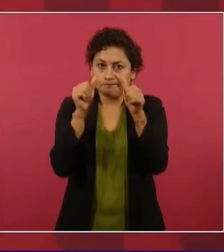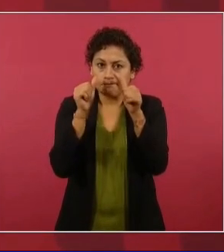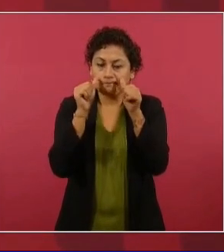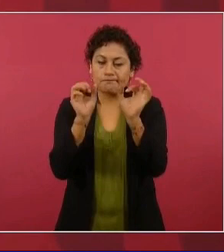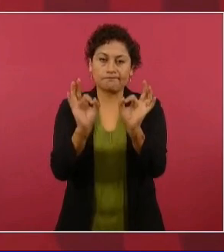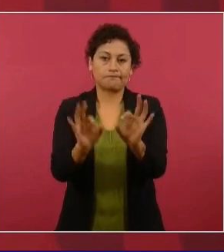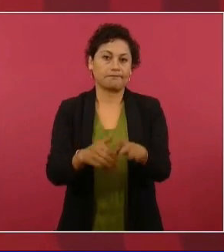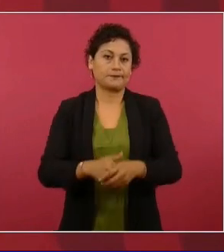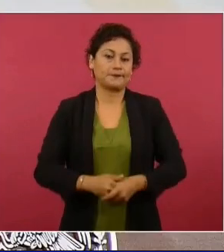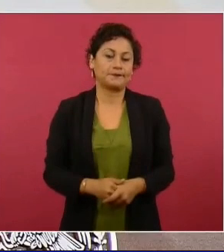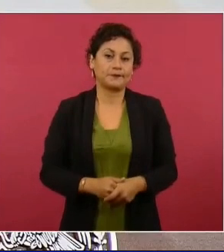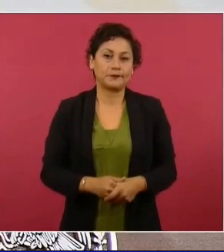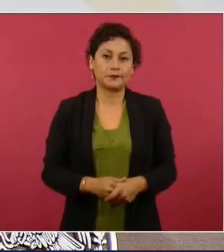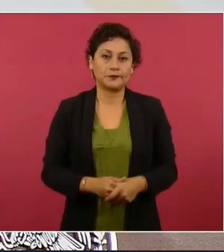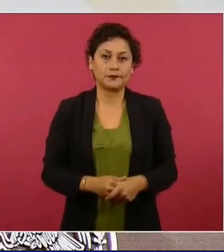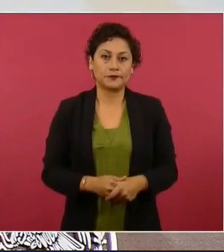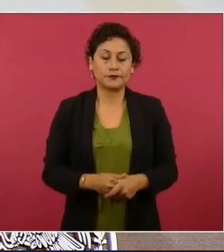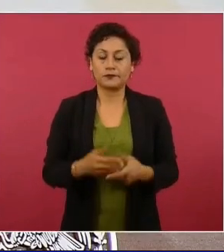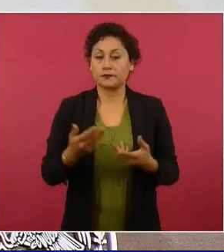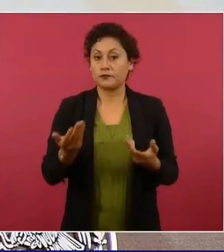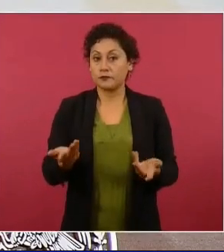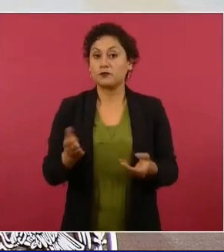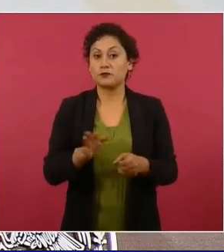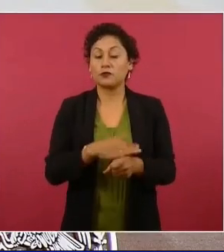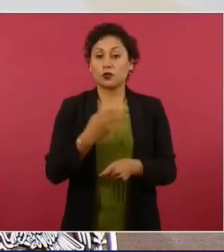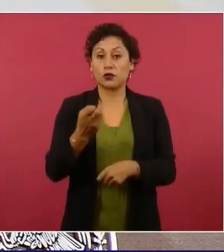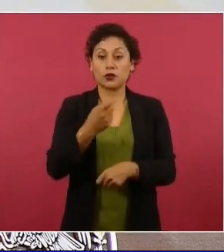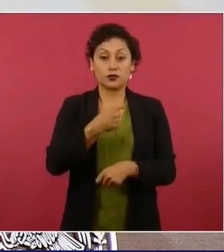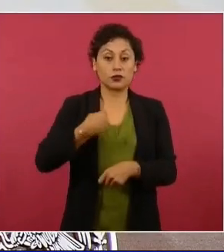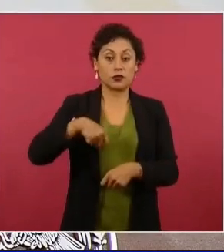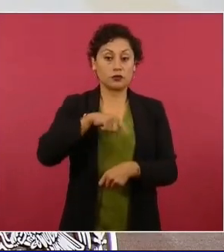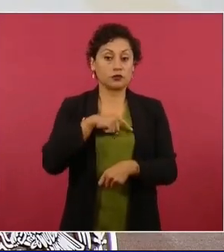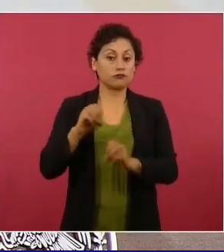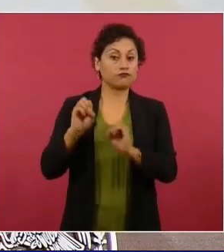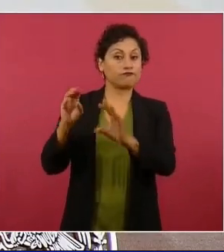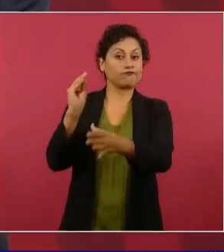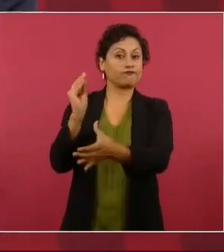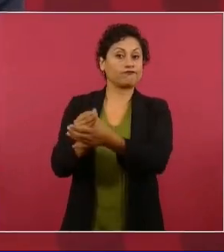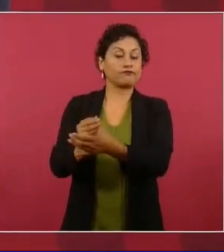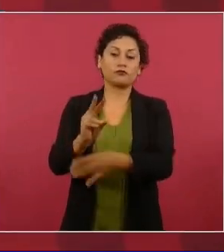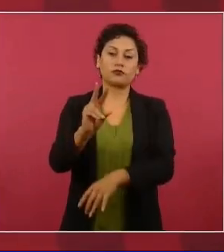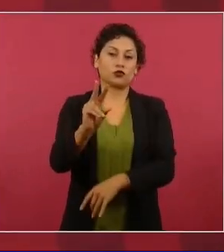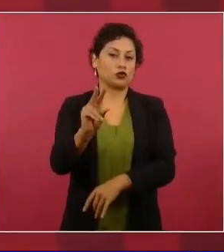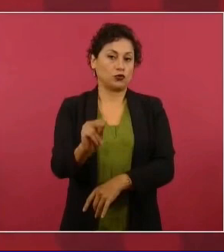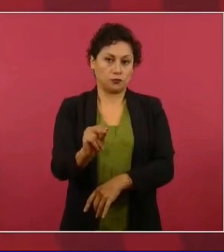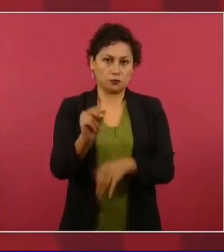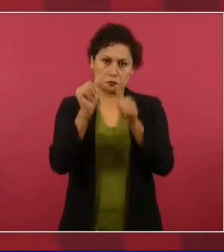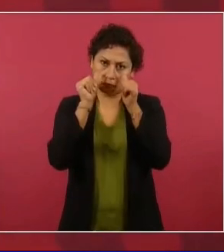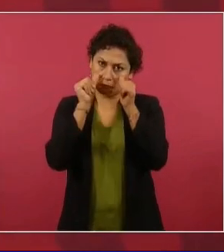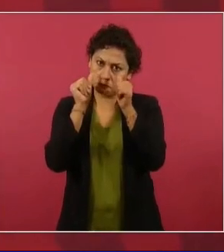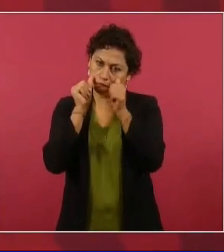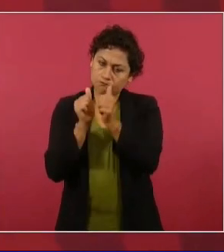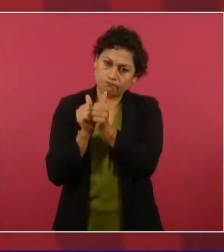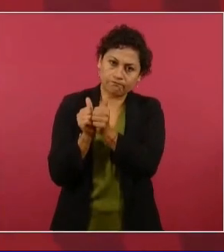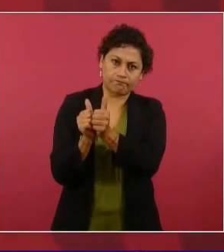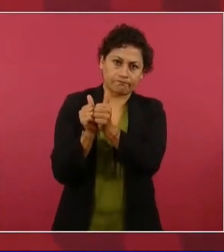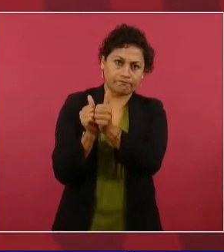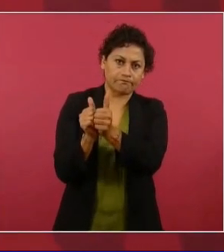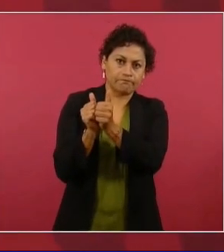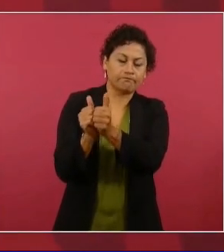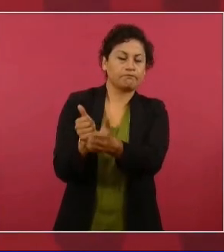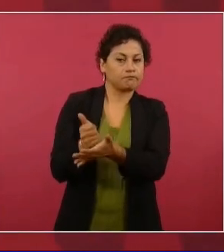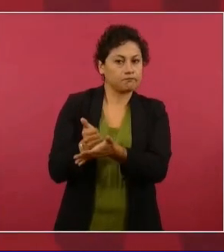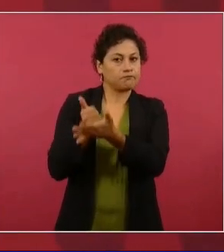Y nosotros no los vamos a desamparar, siempre van a contar con